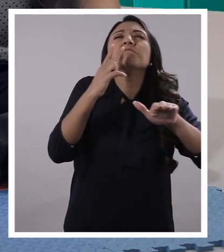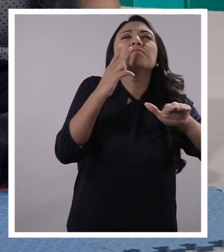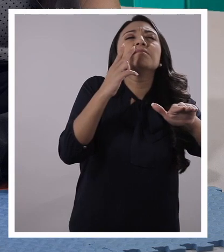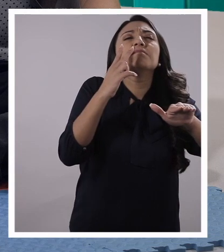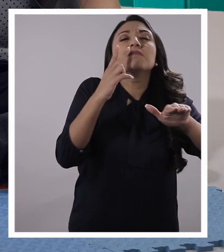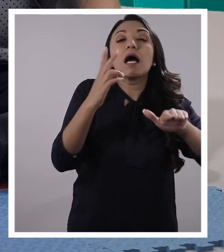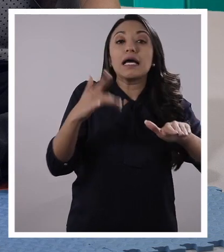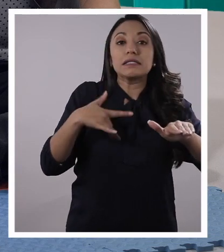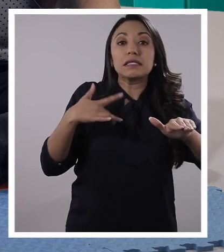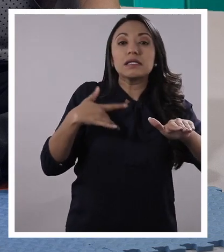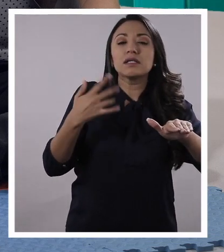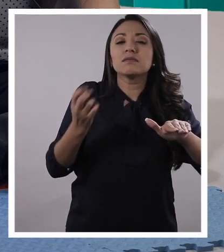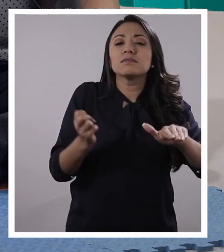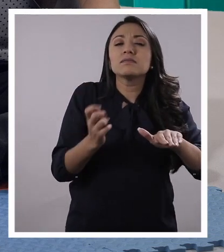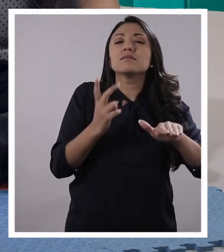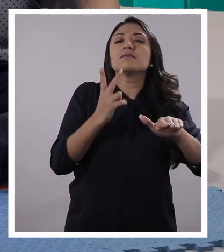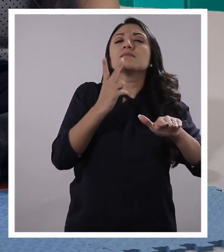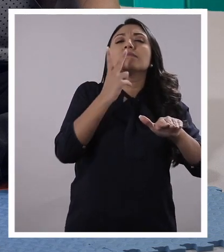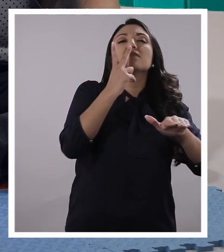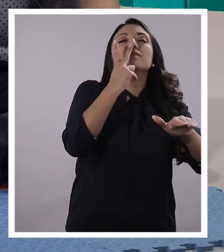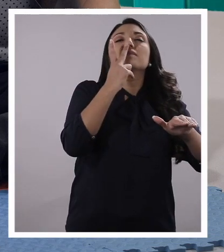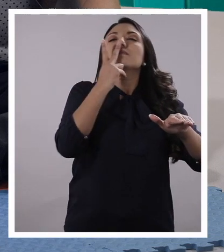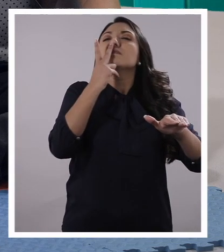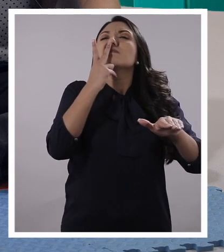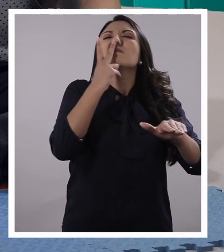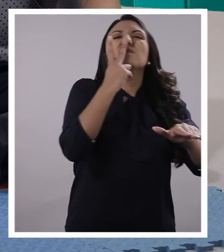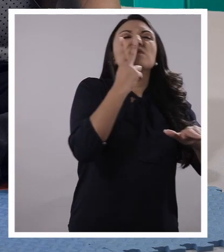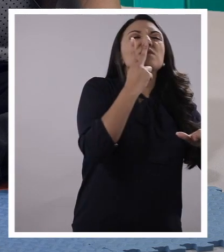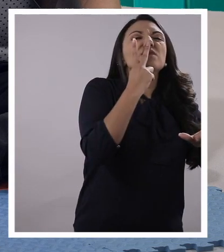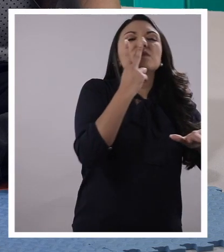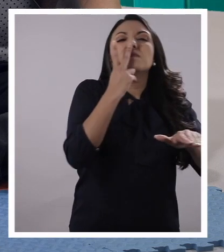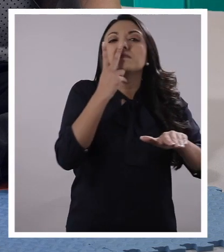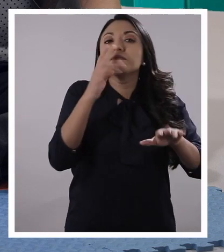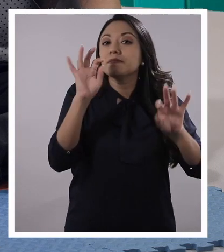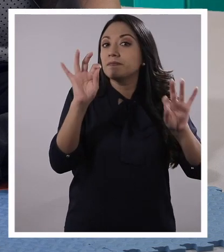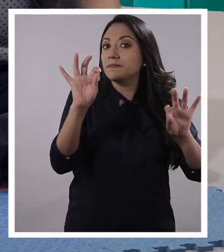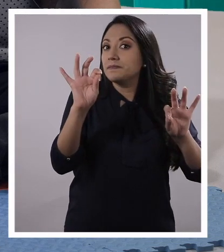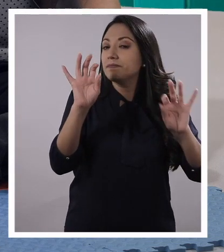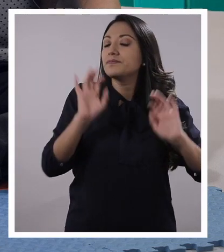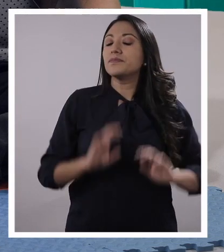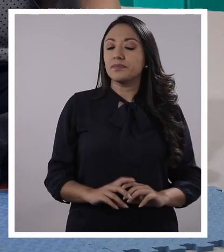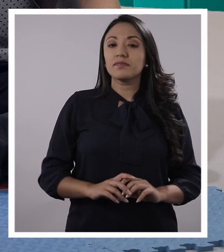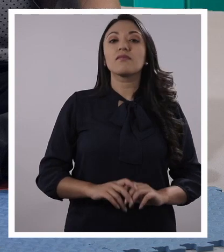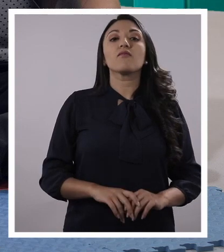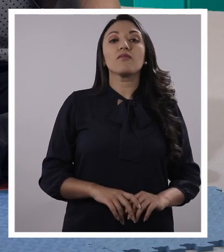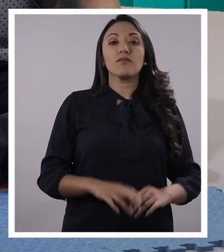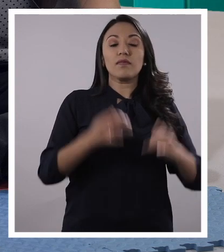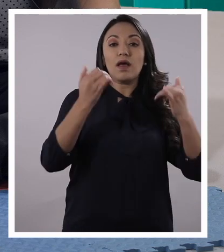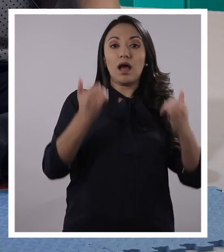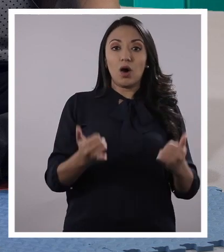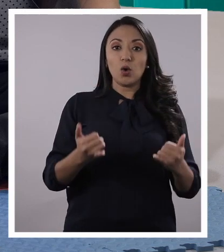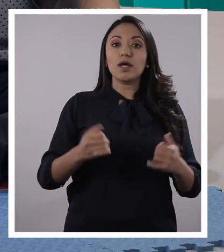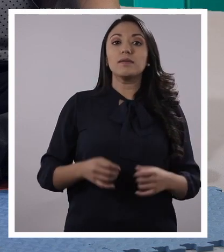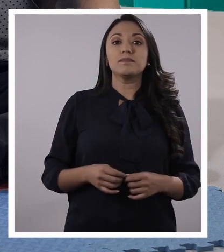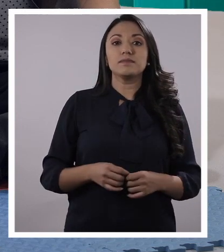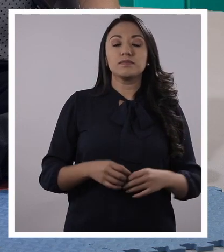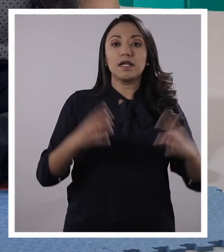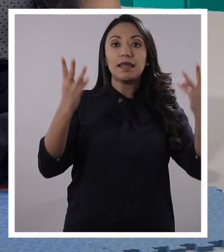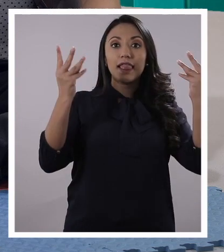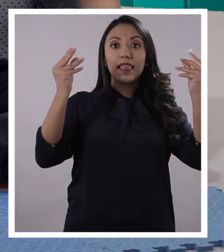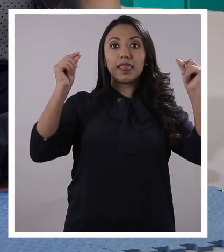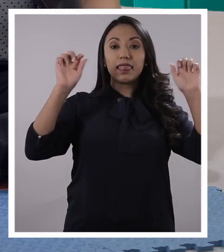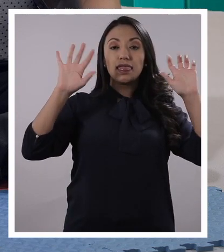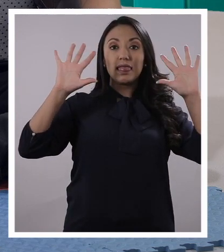Sienta, despierte el sentido del olfato. Bien. Vamos a despertar el sentido del